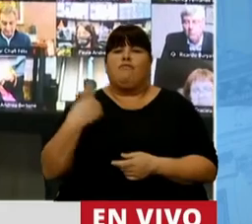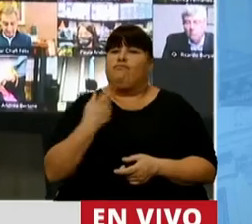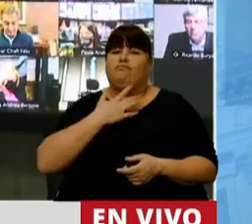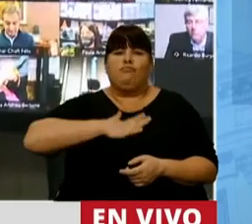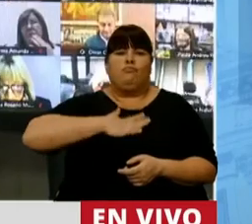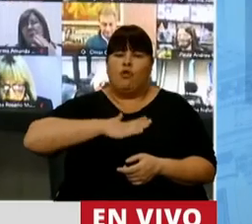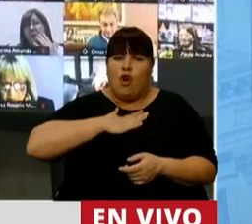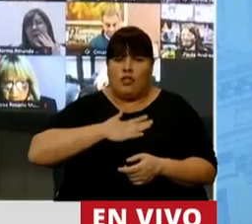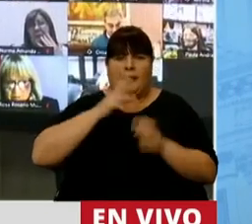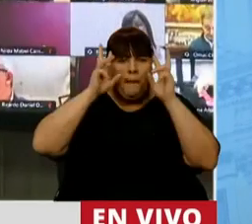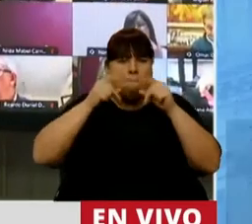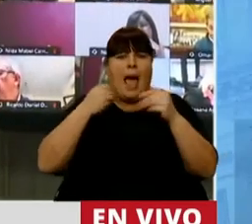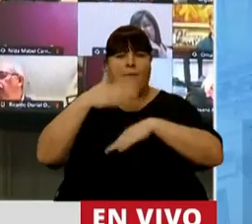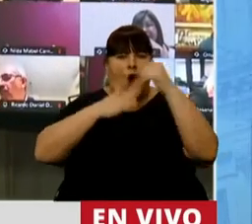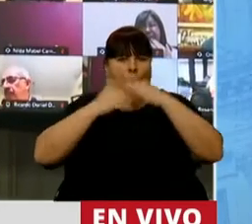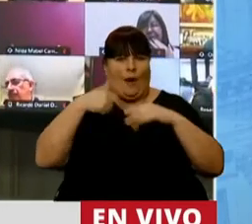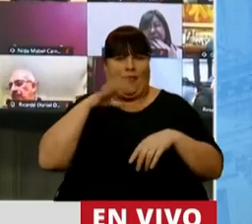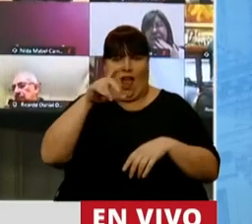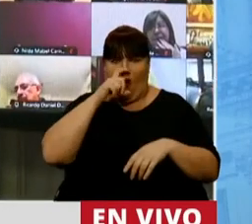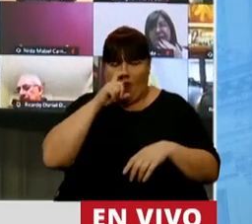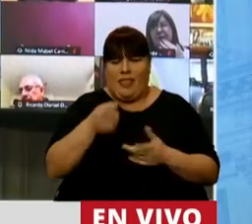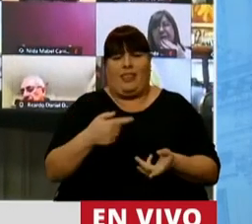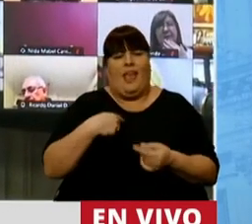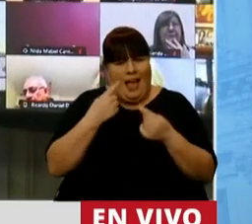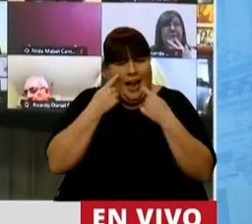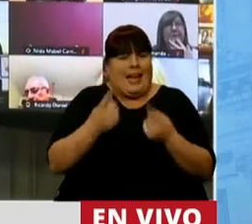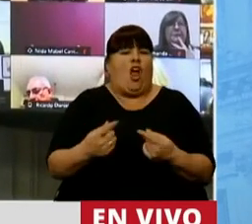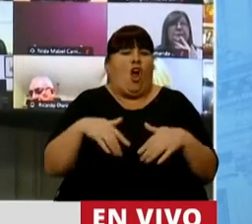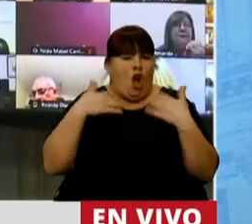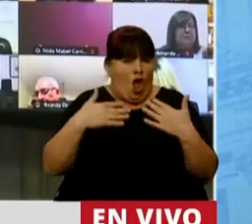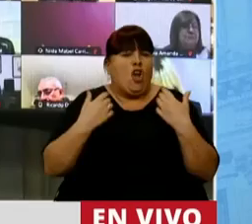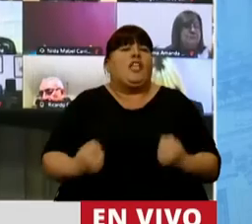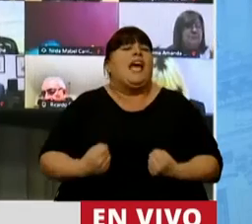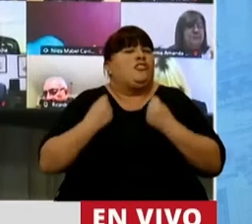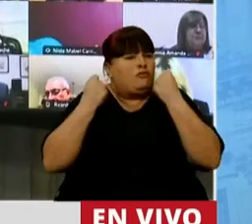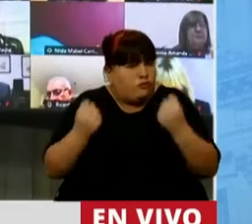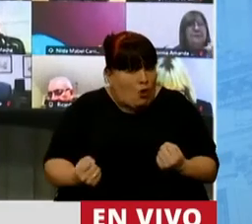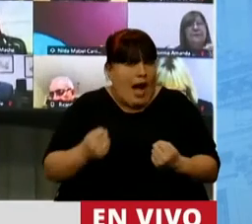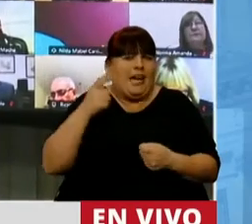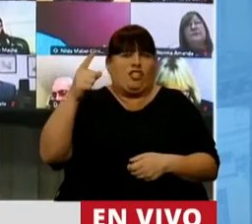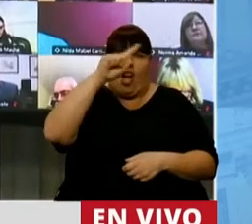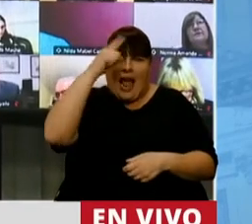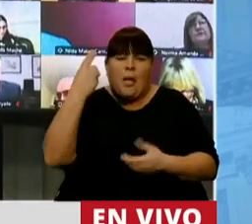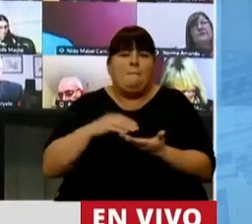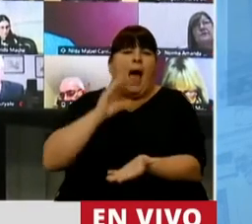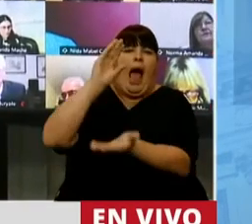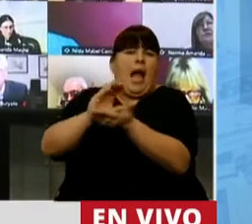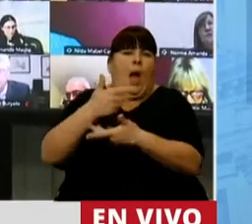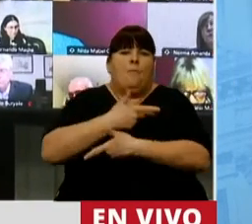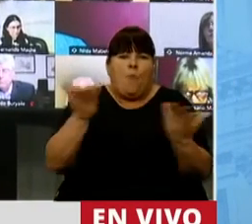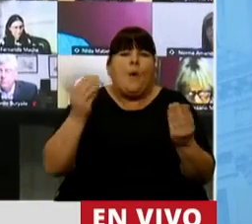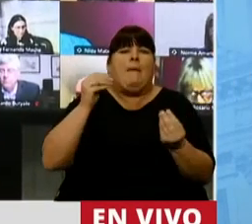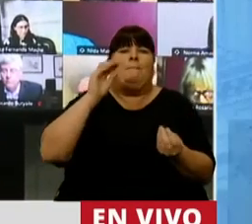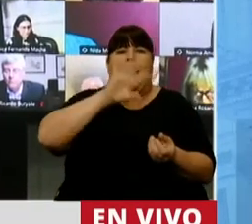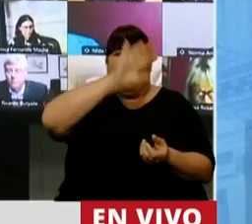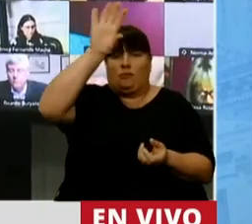muy contentos con el plan de obra para nuestra provincia y reconocemos el enorme esfuerzo que está haciendo la Nación en la inversión pública para